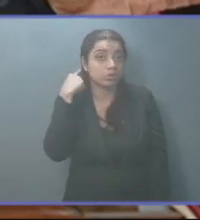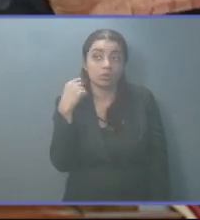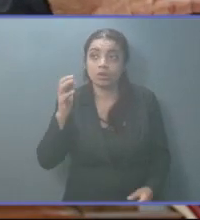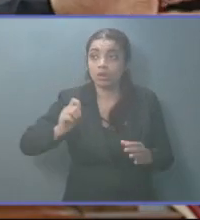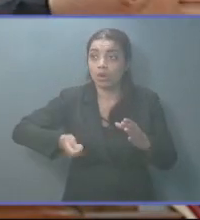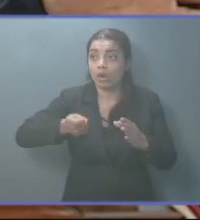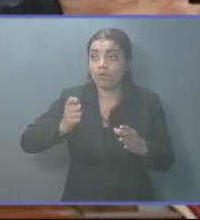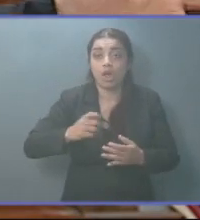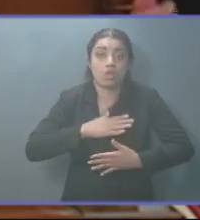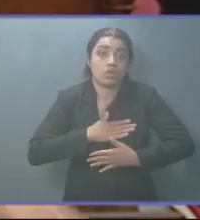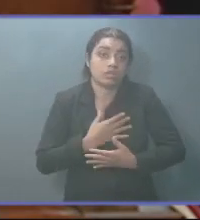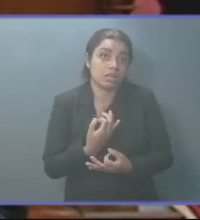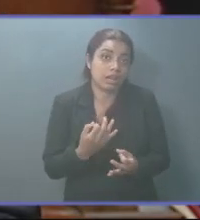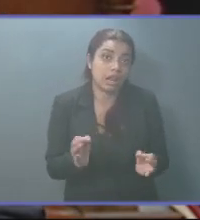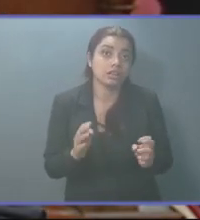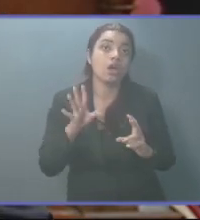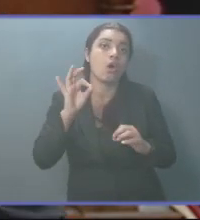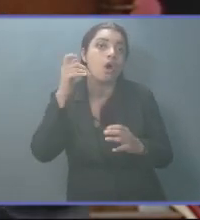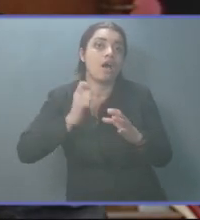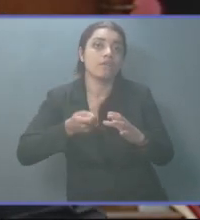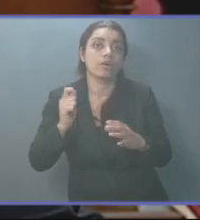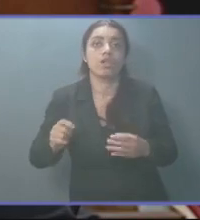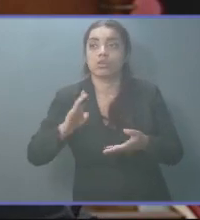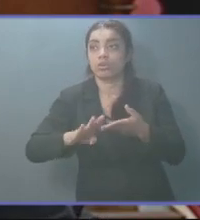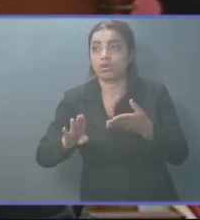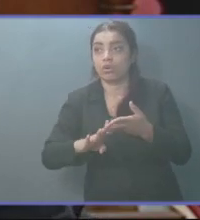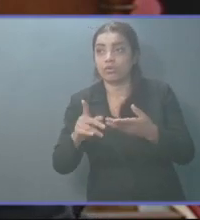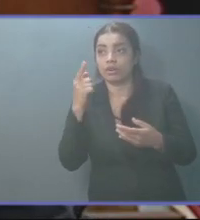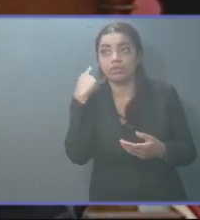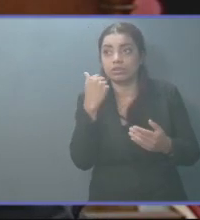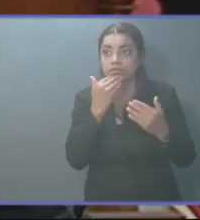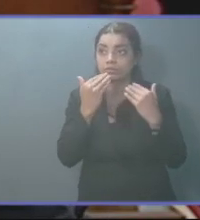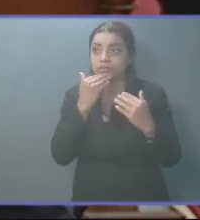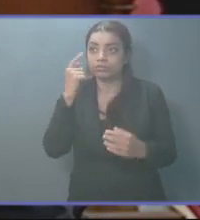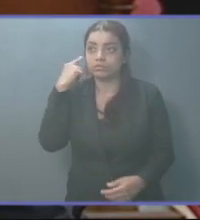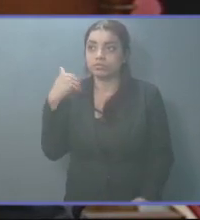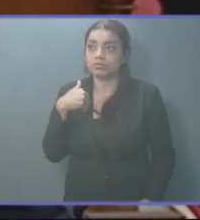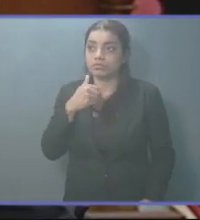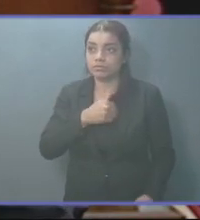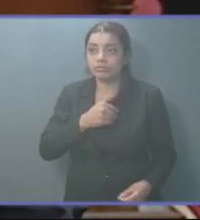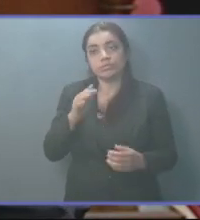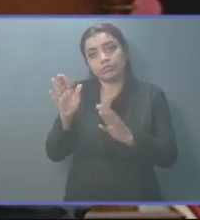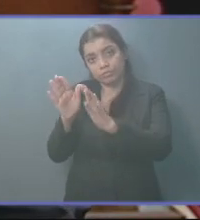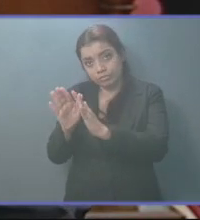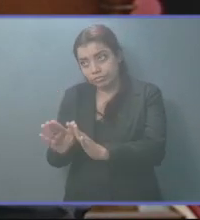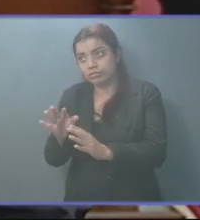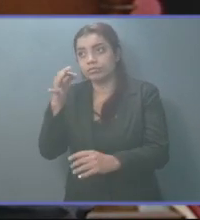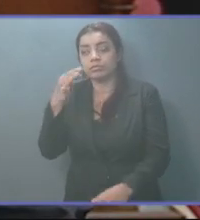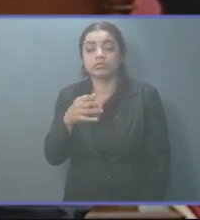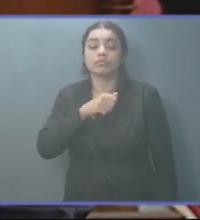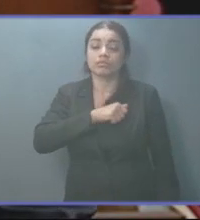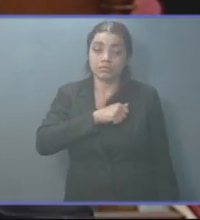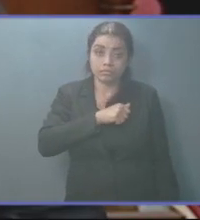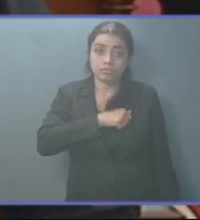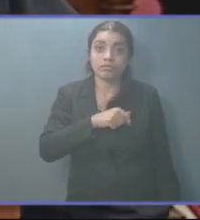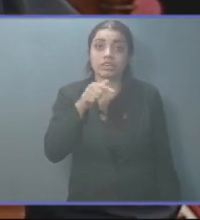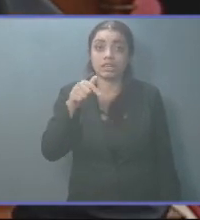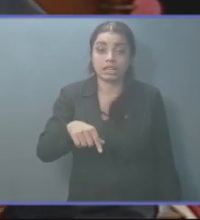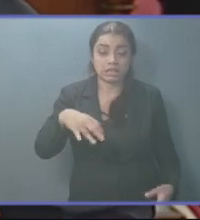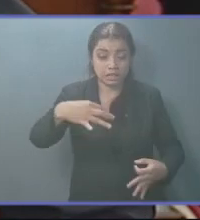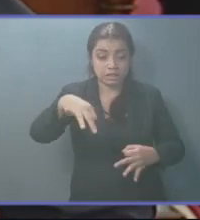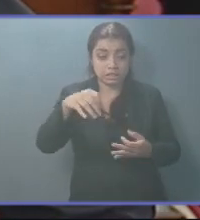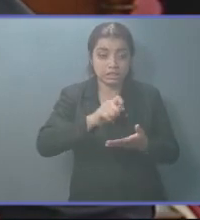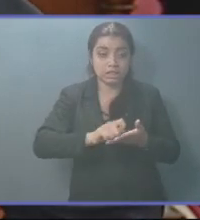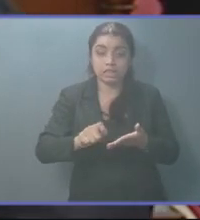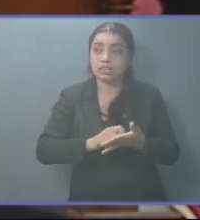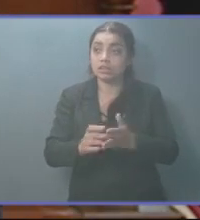adhonoren como los que sí cobran, no le han explicado al Ministro, y se lo digo con muchísima responsabilidad. Esta certificación